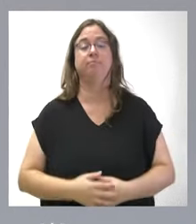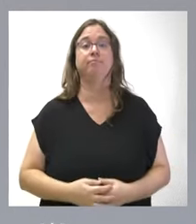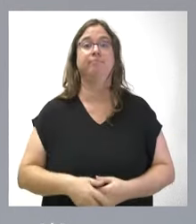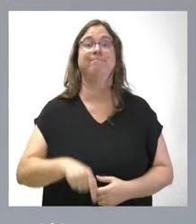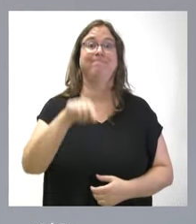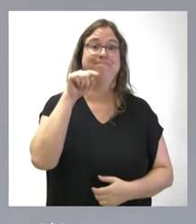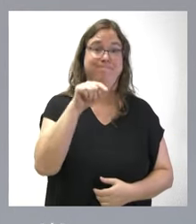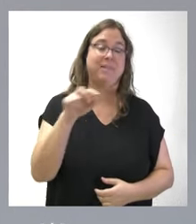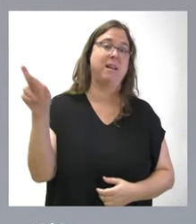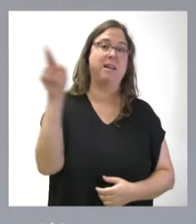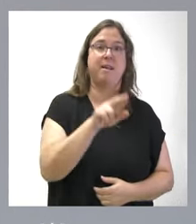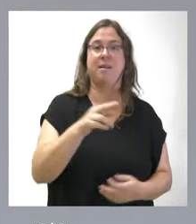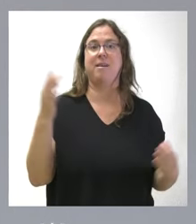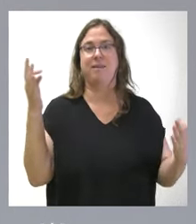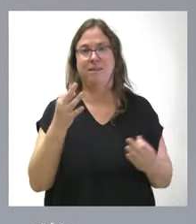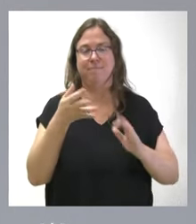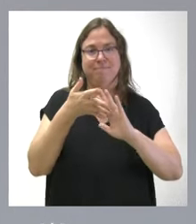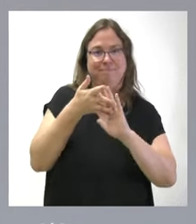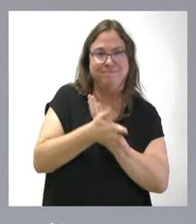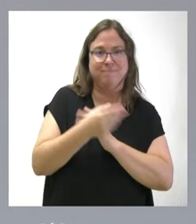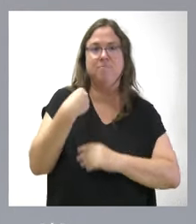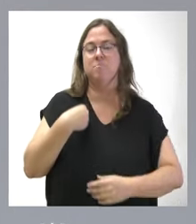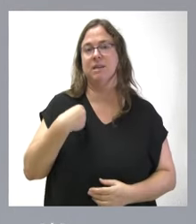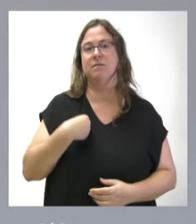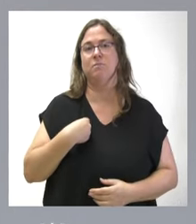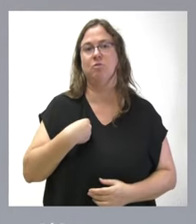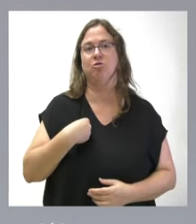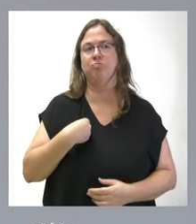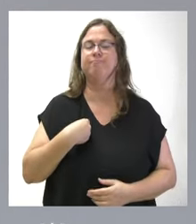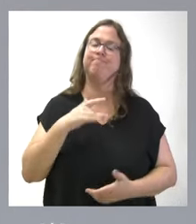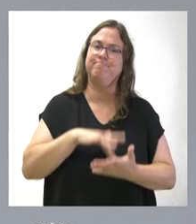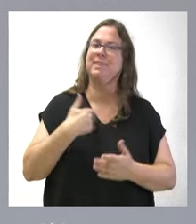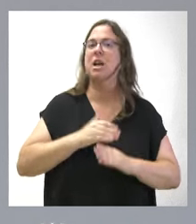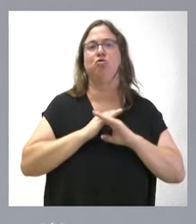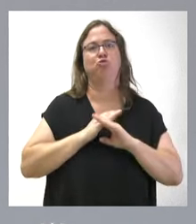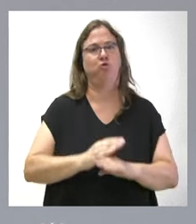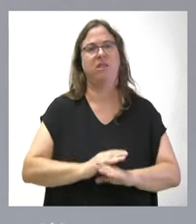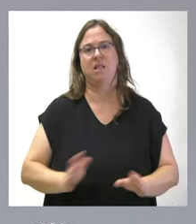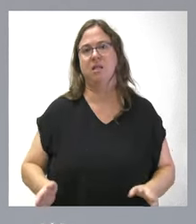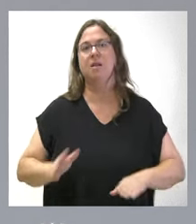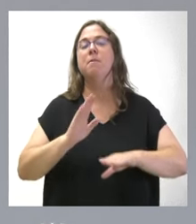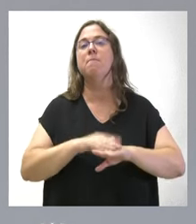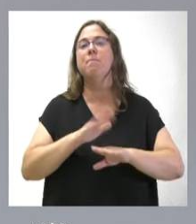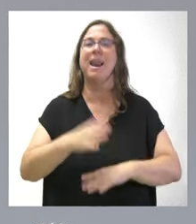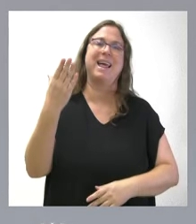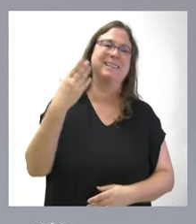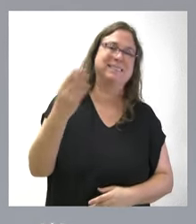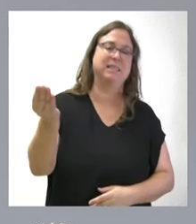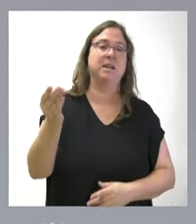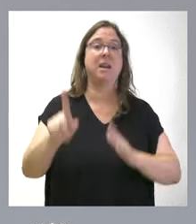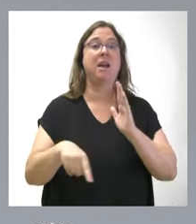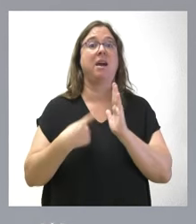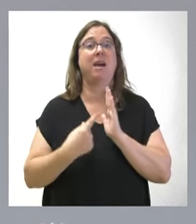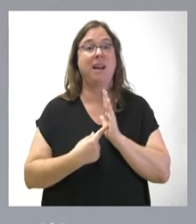caso, reitero, la argumentación yo creo que es suficiente, como comprenderán, para entender que la ley